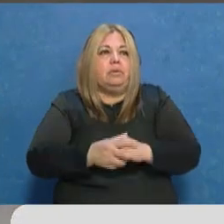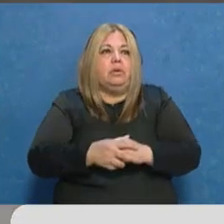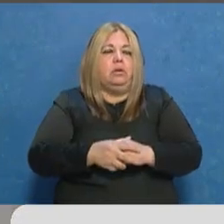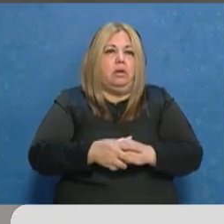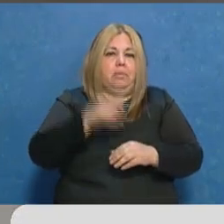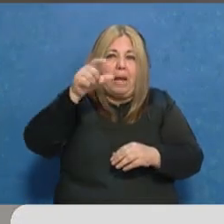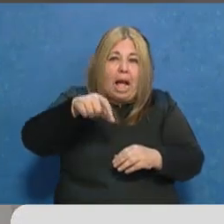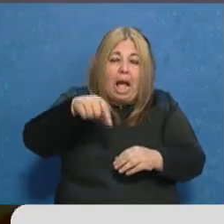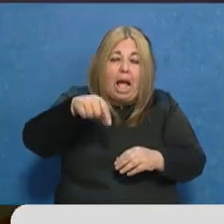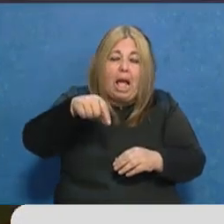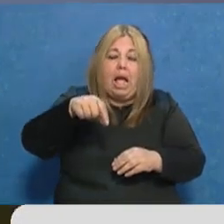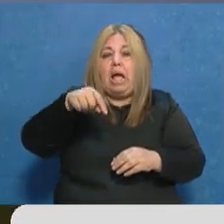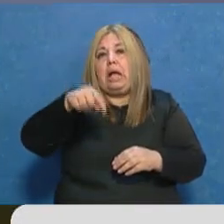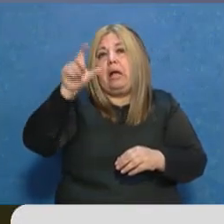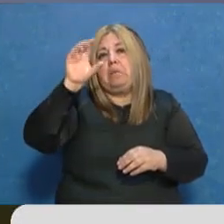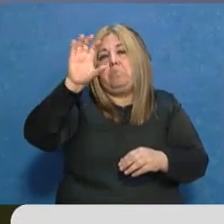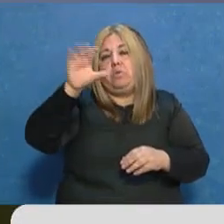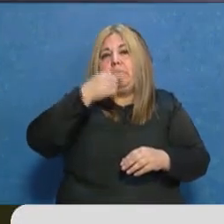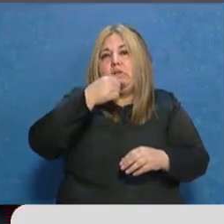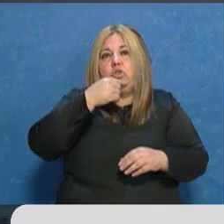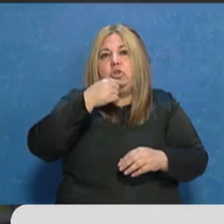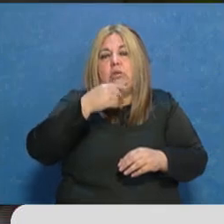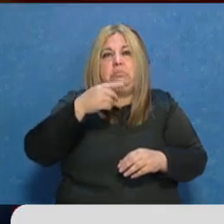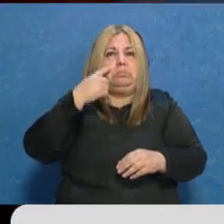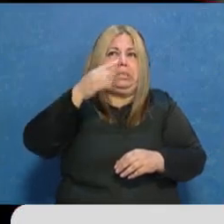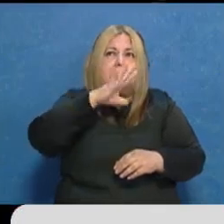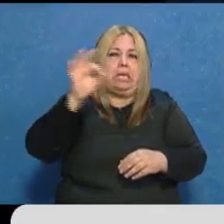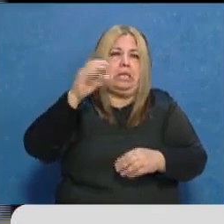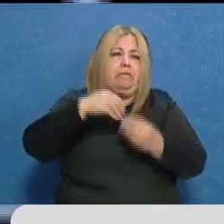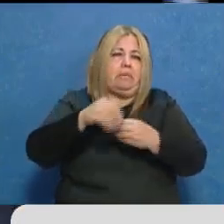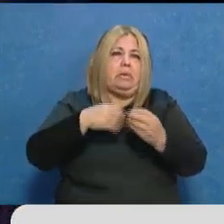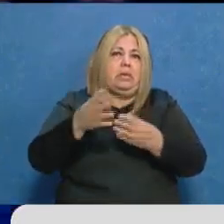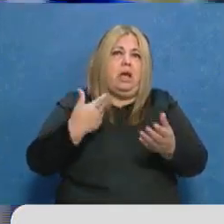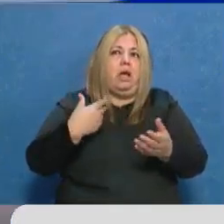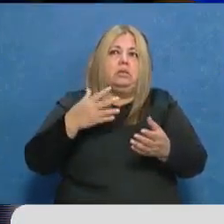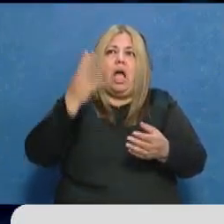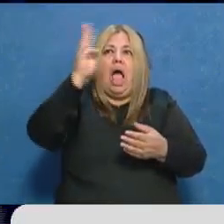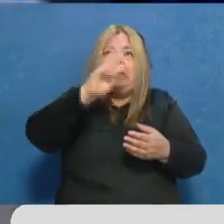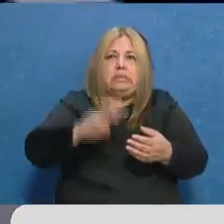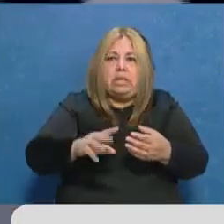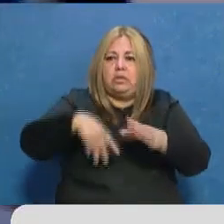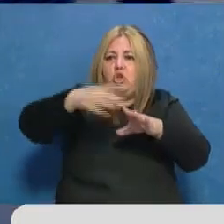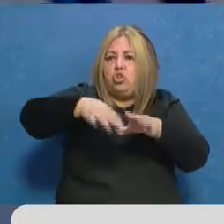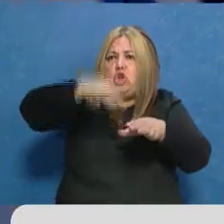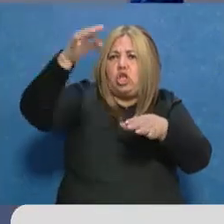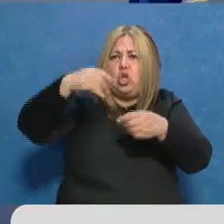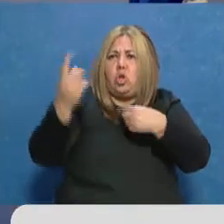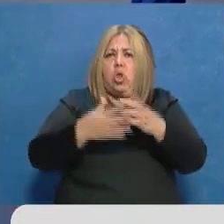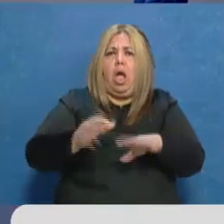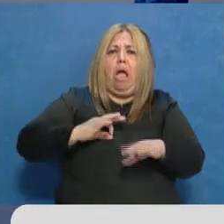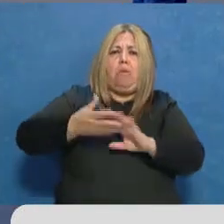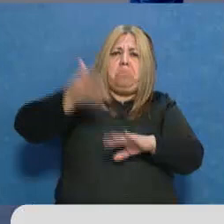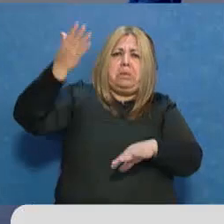1.500 familias, que tenemos los créditos aprobados en las unidades funcionales sorteadas por ANSES, desde algunos el año